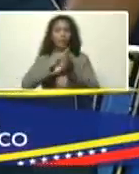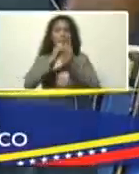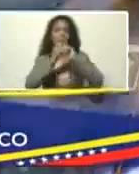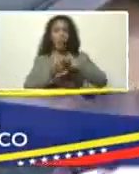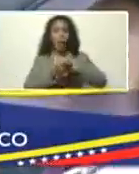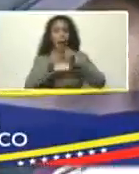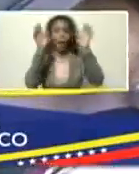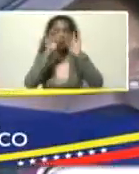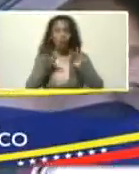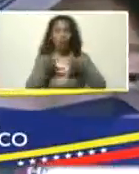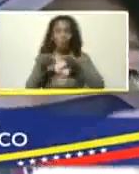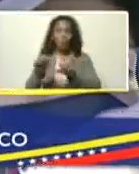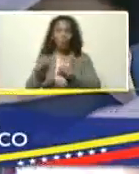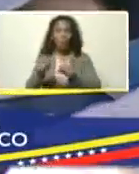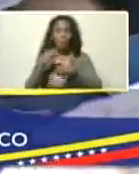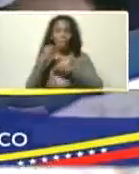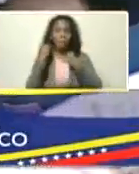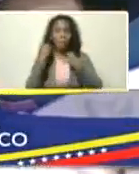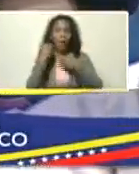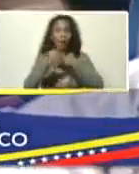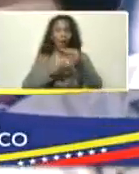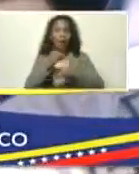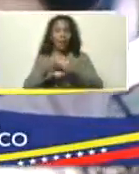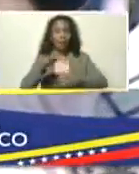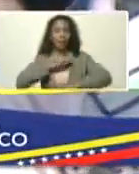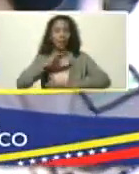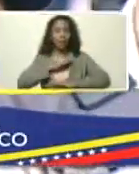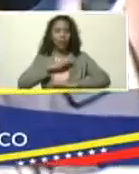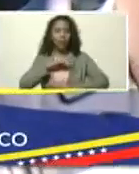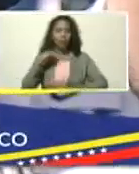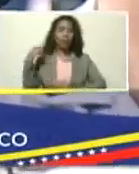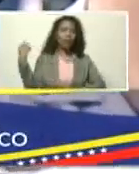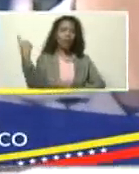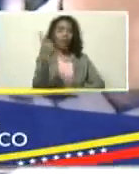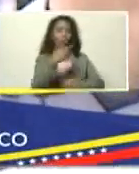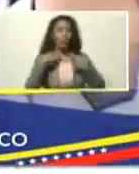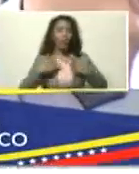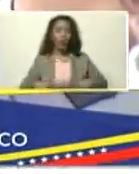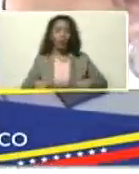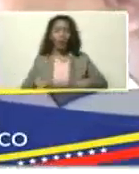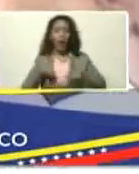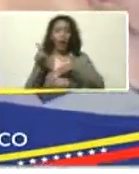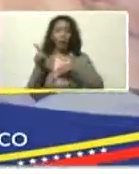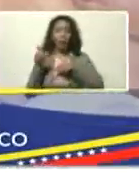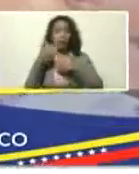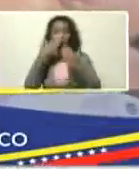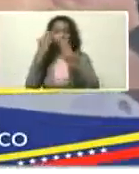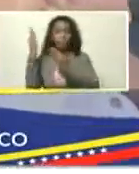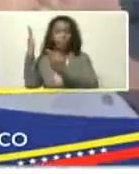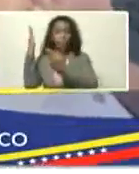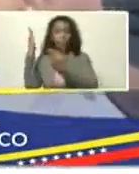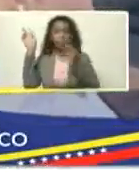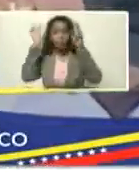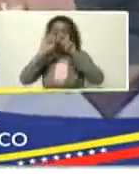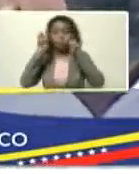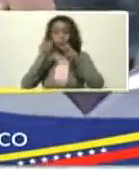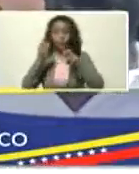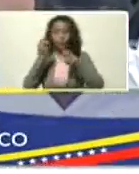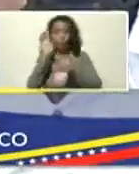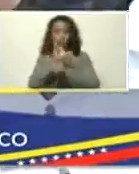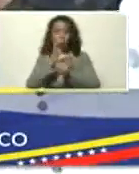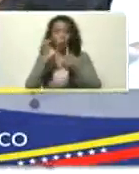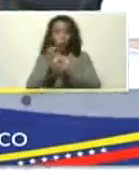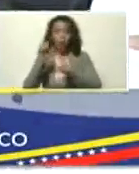el modelo capitalista, para garantizar, el bienestar común, y el bienestar de la humanidad, todos estos investigadores, todos estos cultores, todos estos